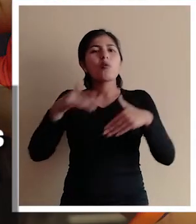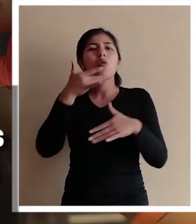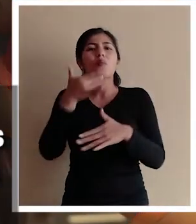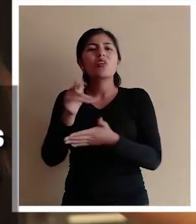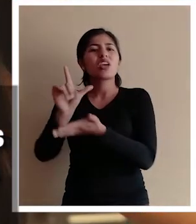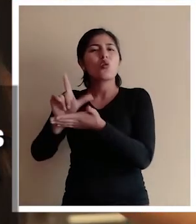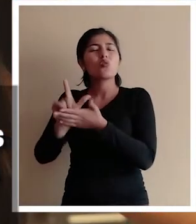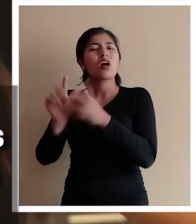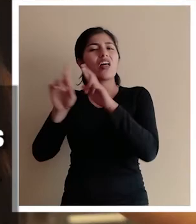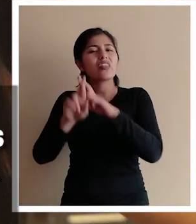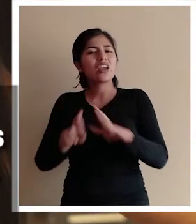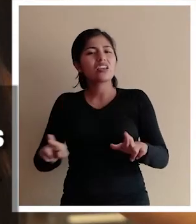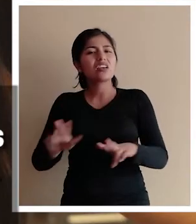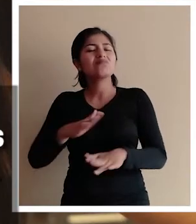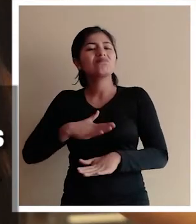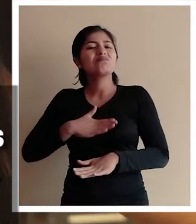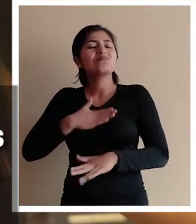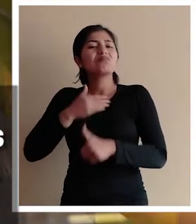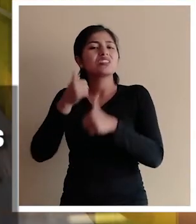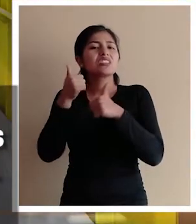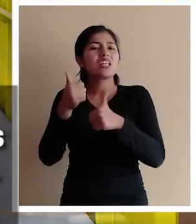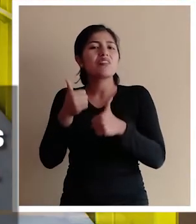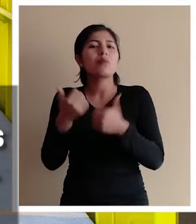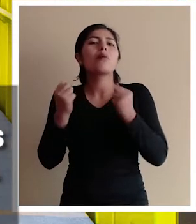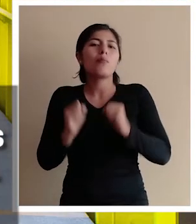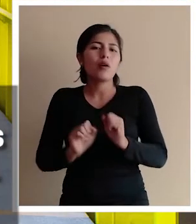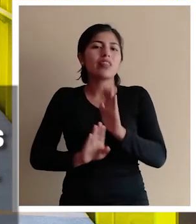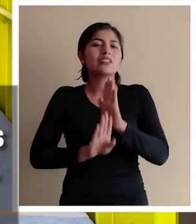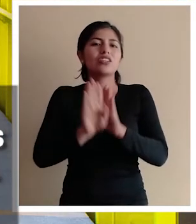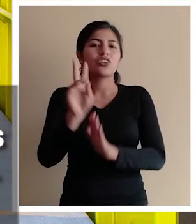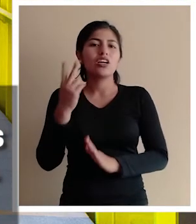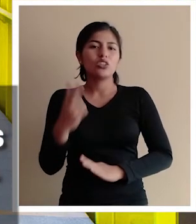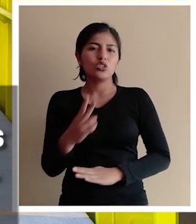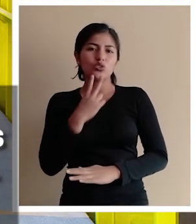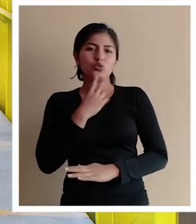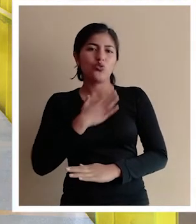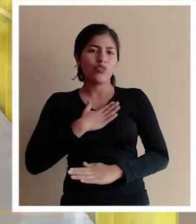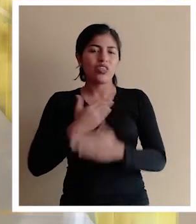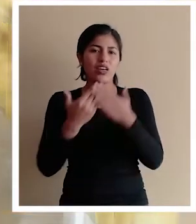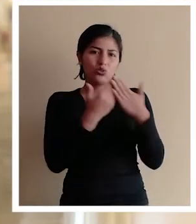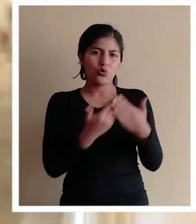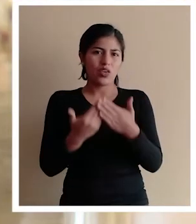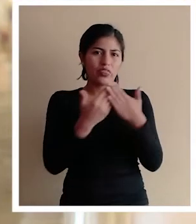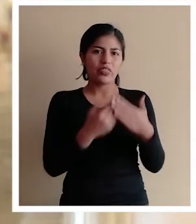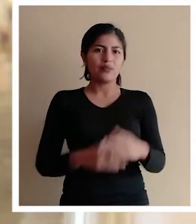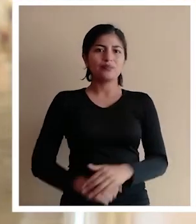familiar y cercano en el que se sienten cómodos y cómodas para desarrollar su vida estudiantil.